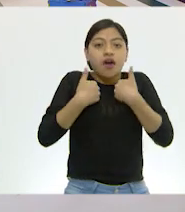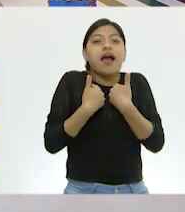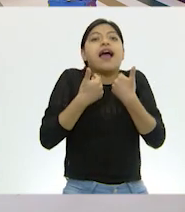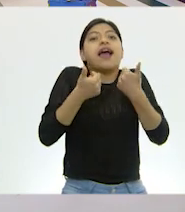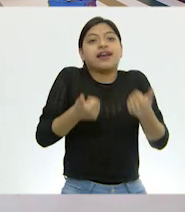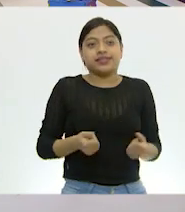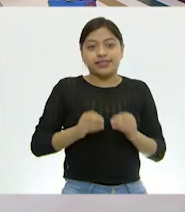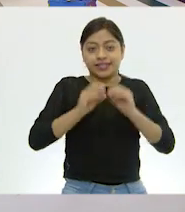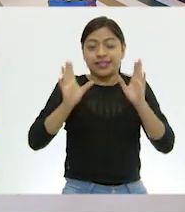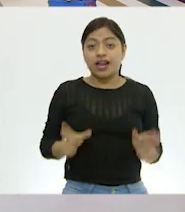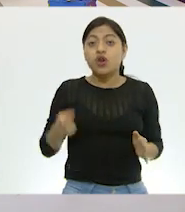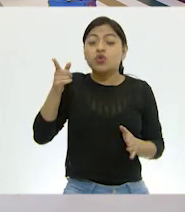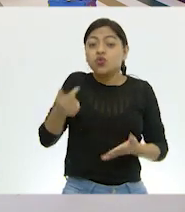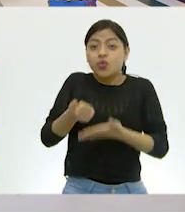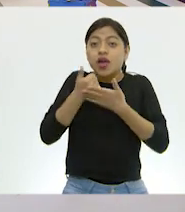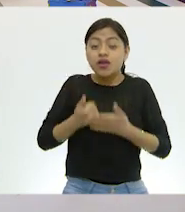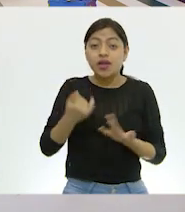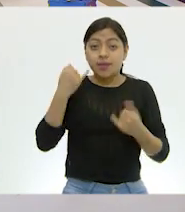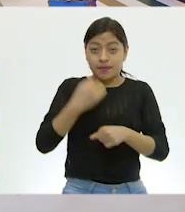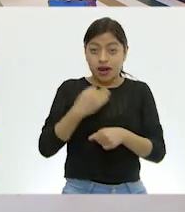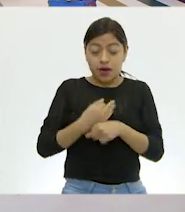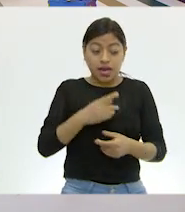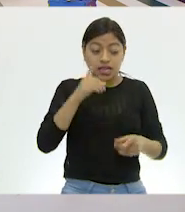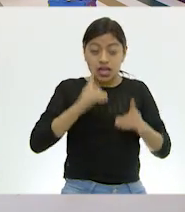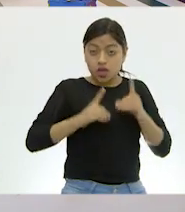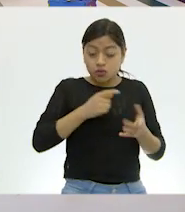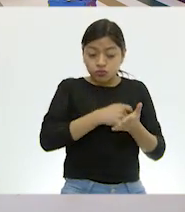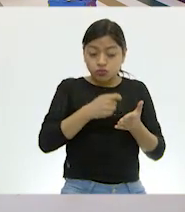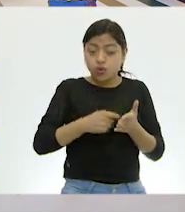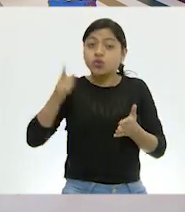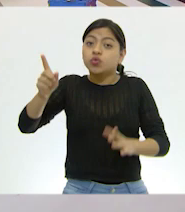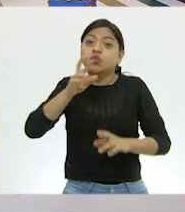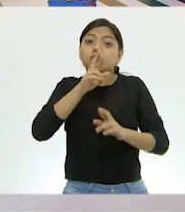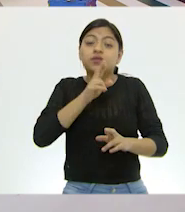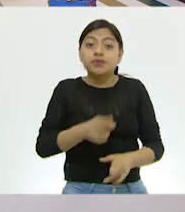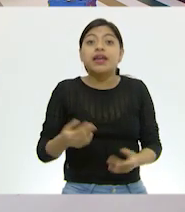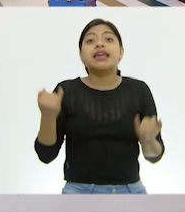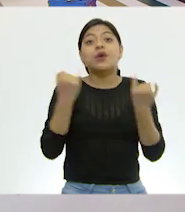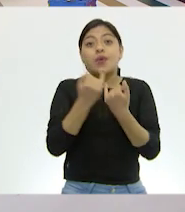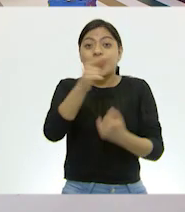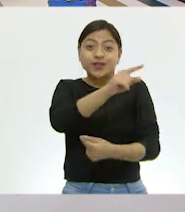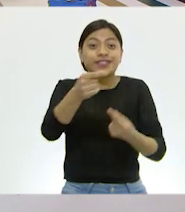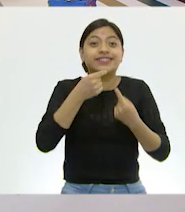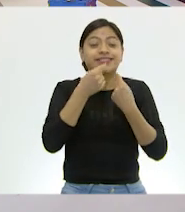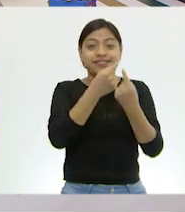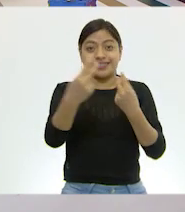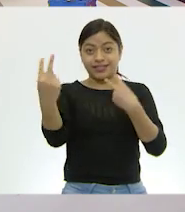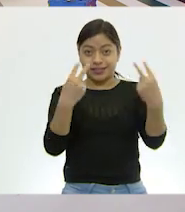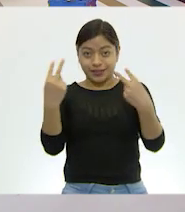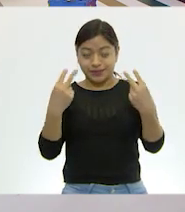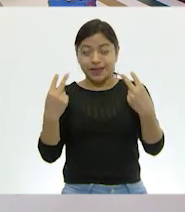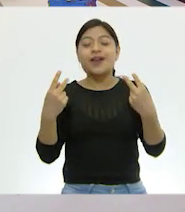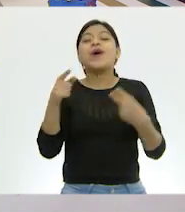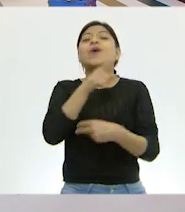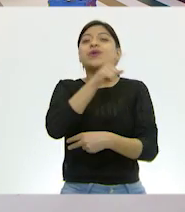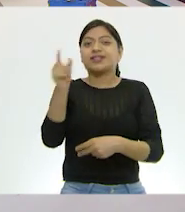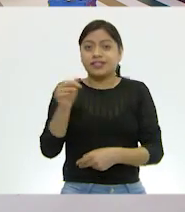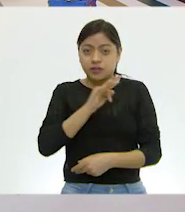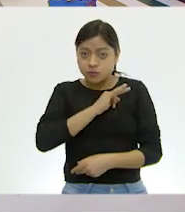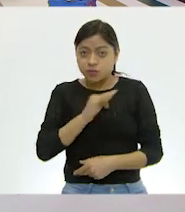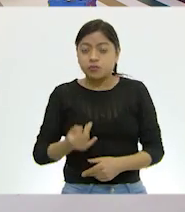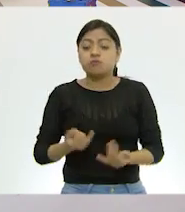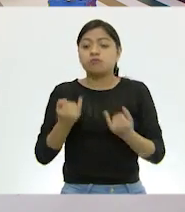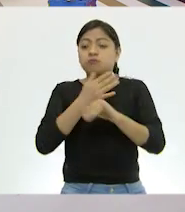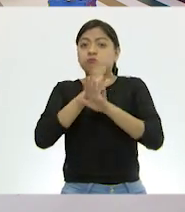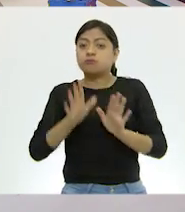me gustaría que me ayudaras a responder mis dudas. Y así las niñas y los niños que están viendo esta clase también pueden corroborar información.